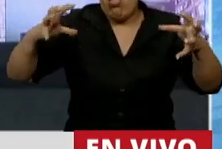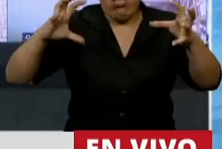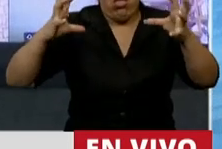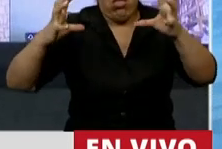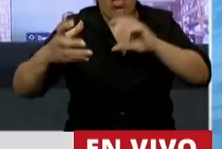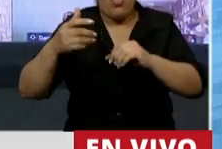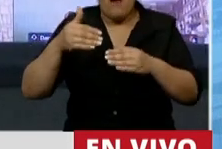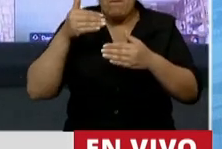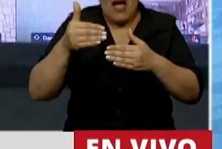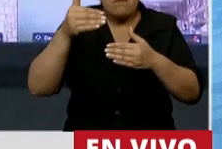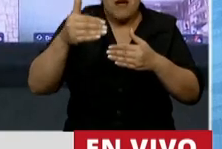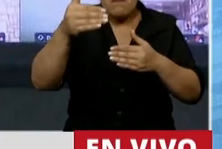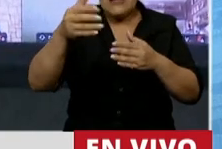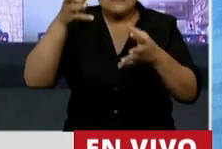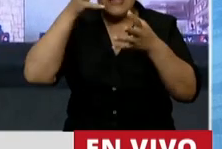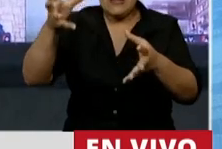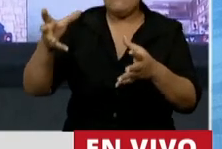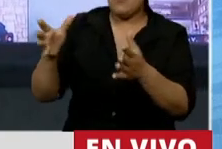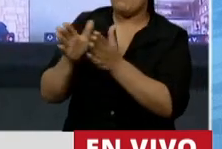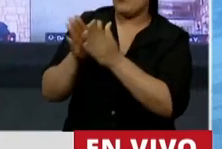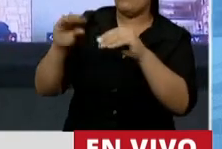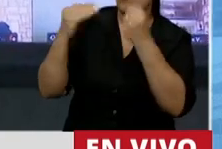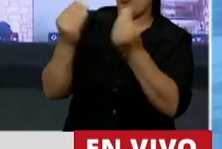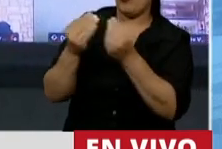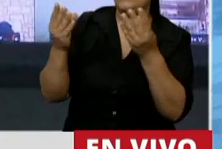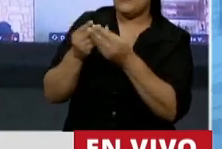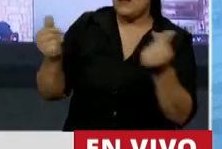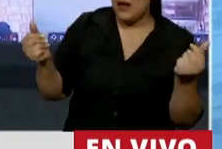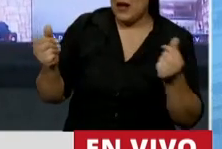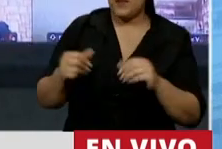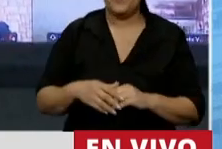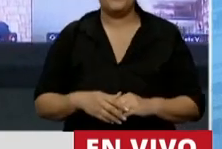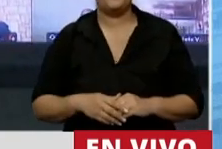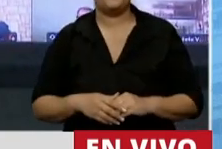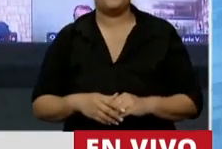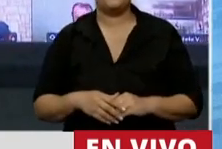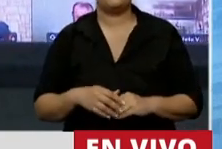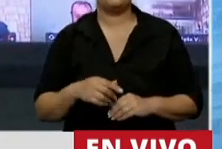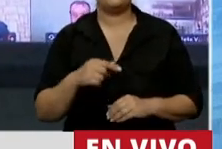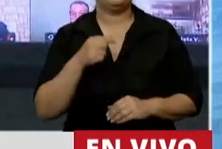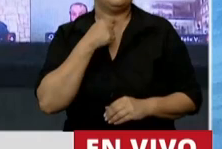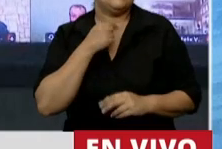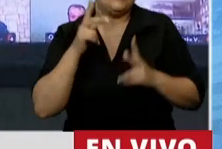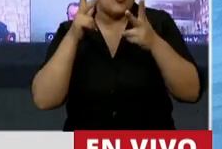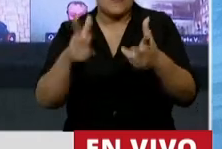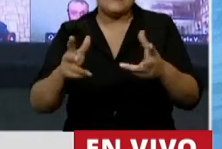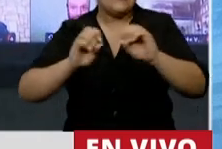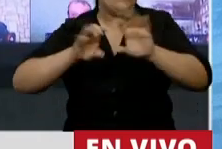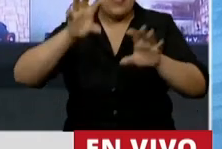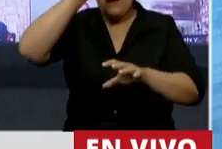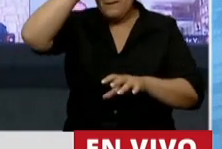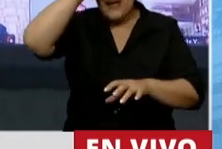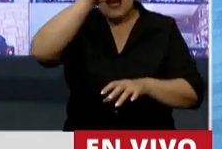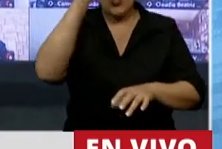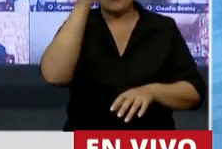más terrible. Entre los desastres no quiero dejar de mencionar el desastre minero de